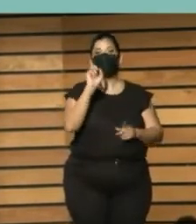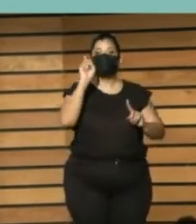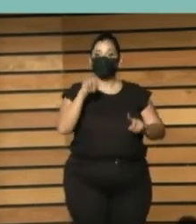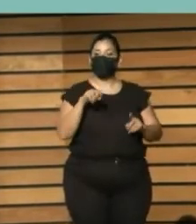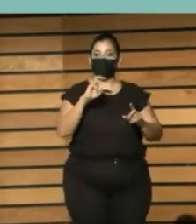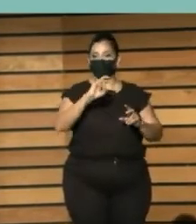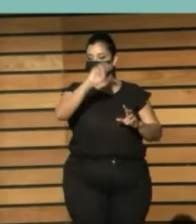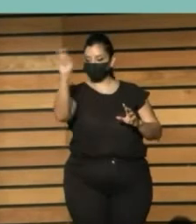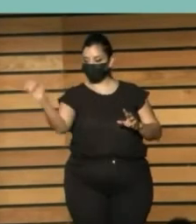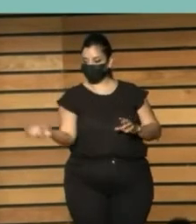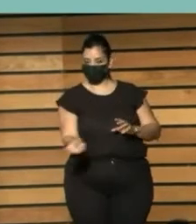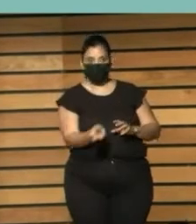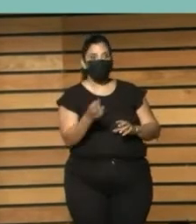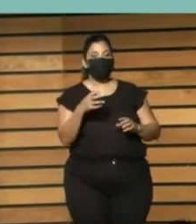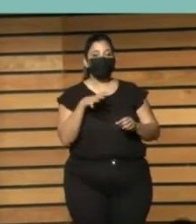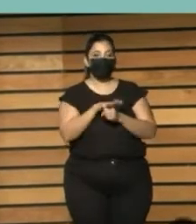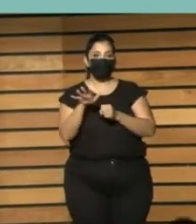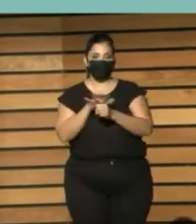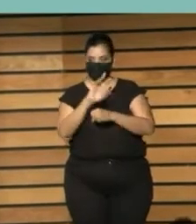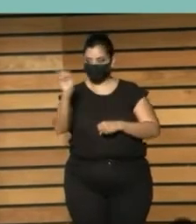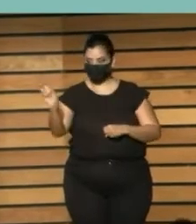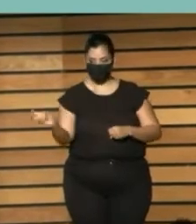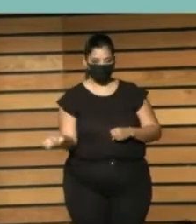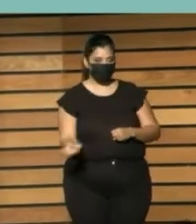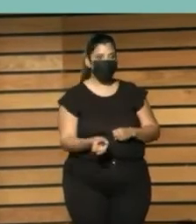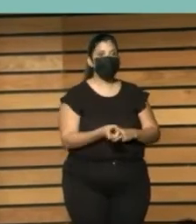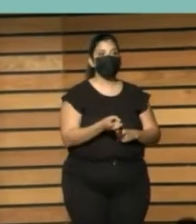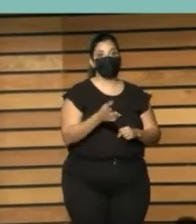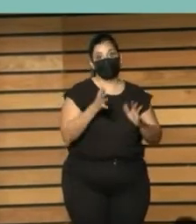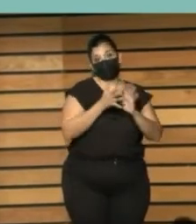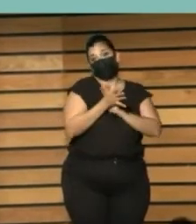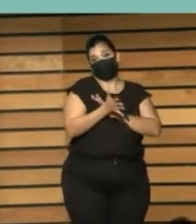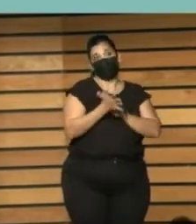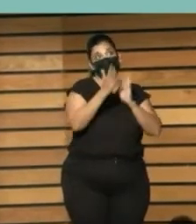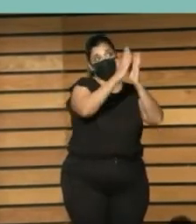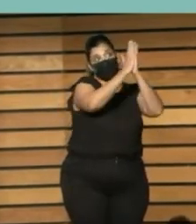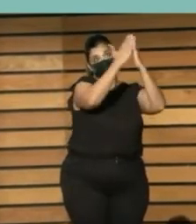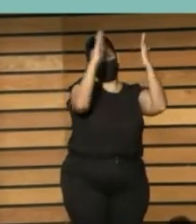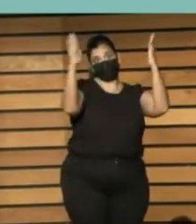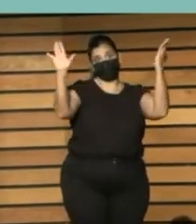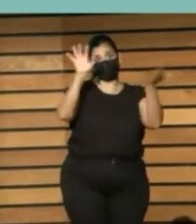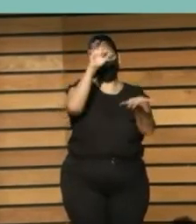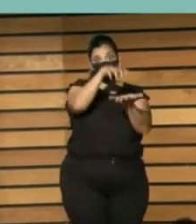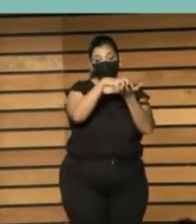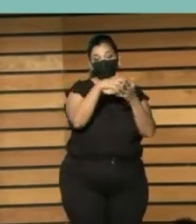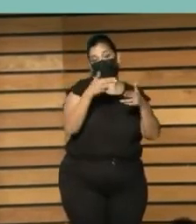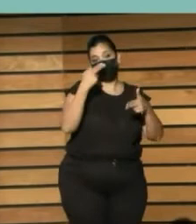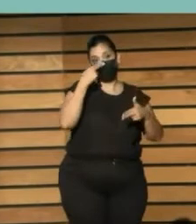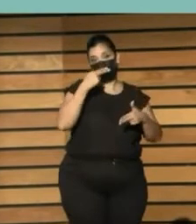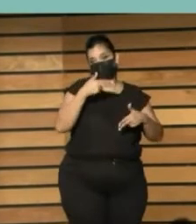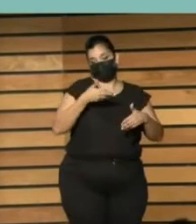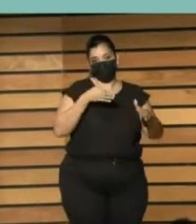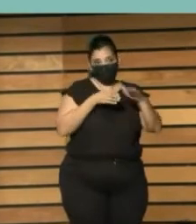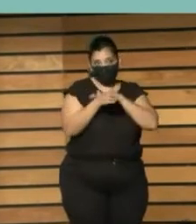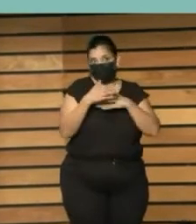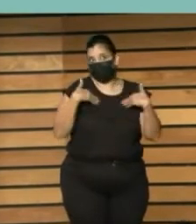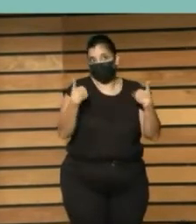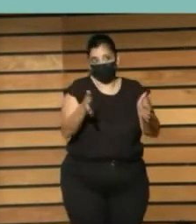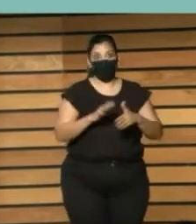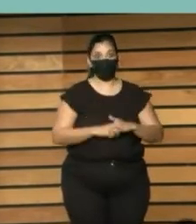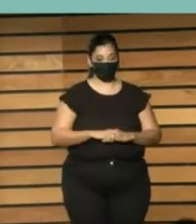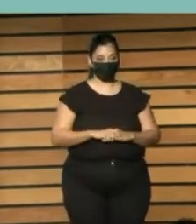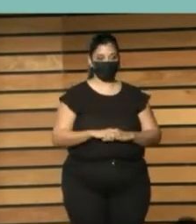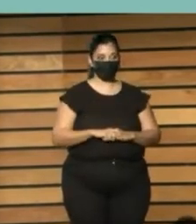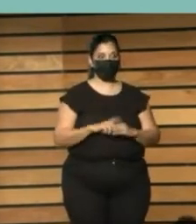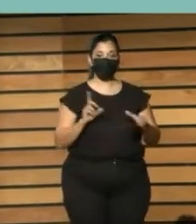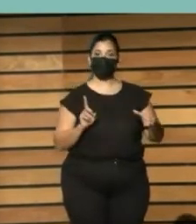hacen que seamos una biblioteca, las bibliotecas seamos inclusivas per se. Y ahora